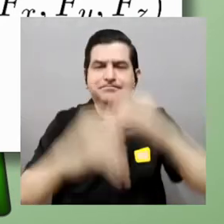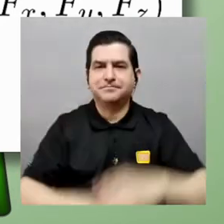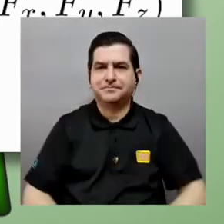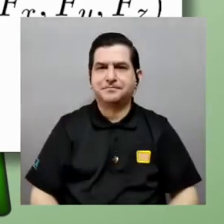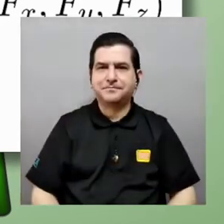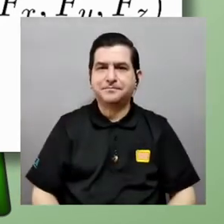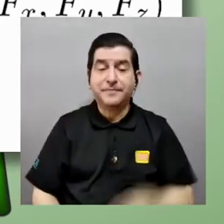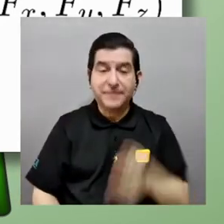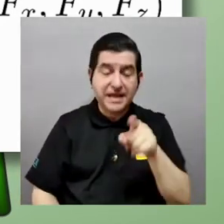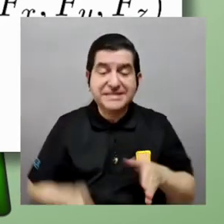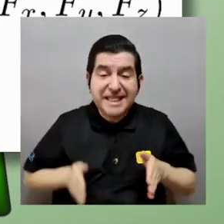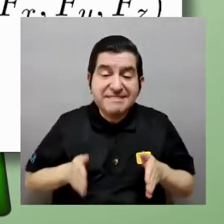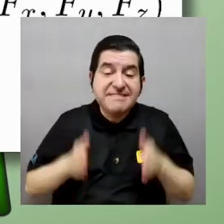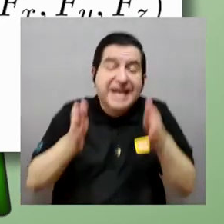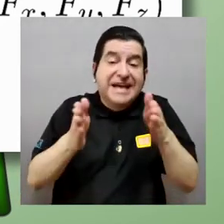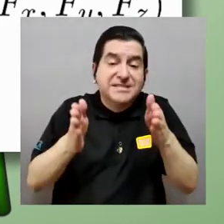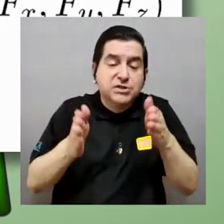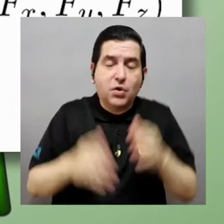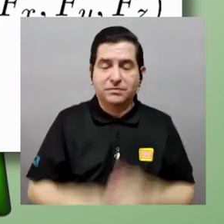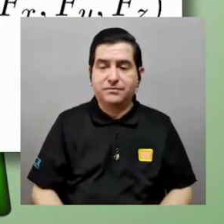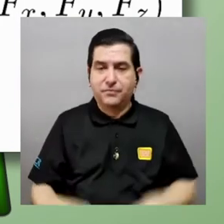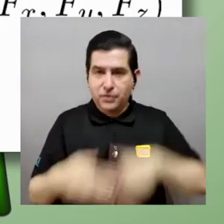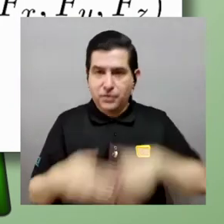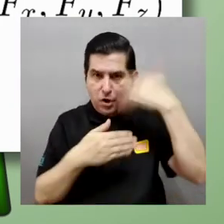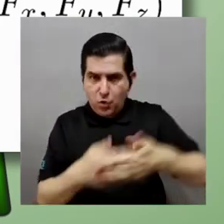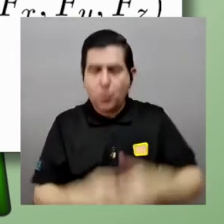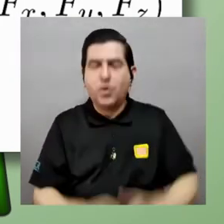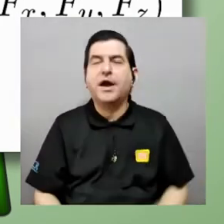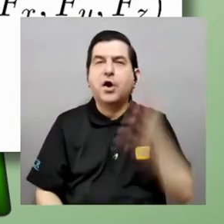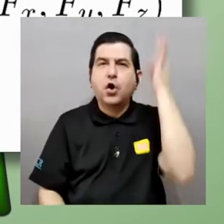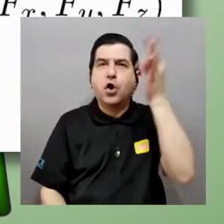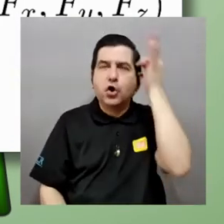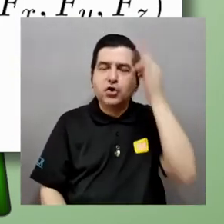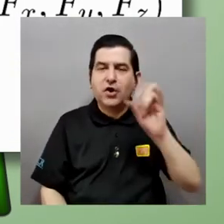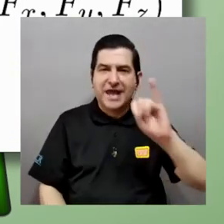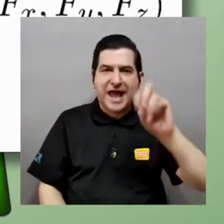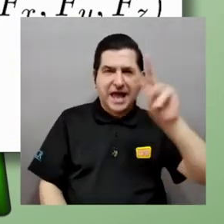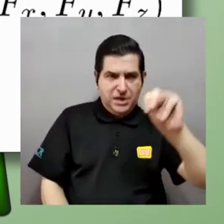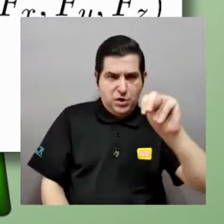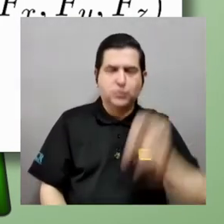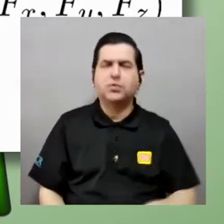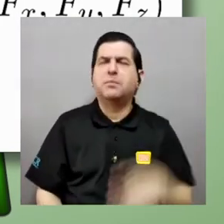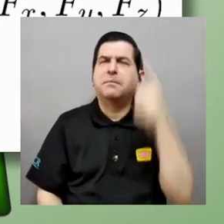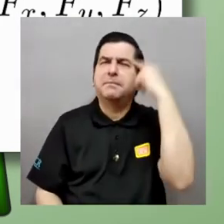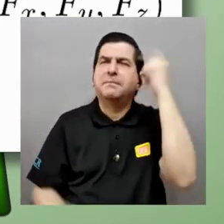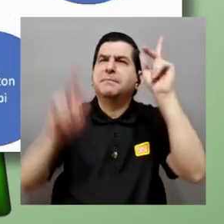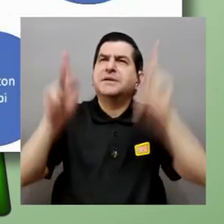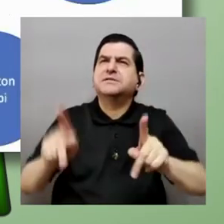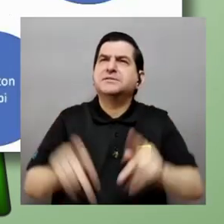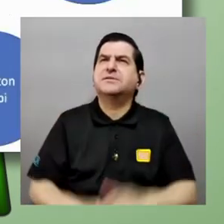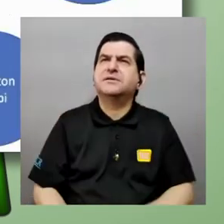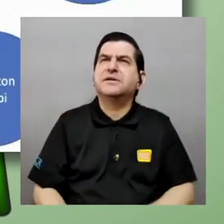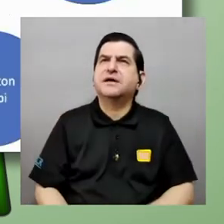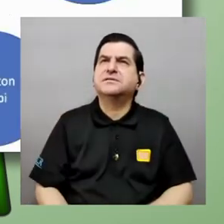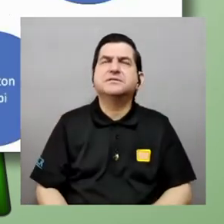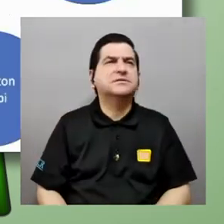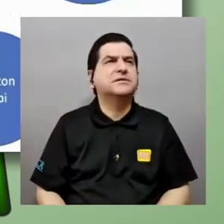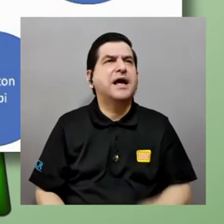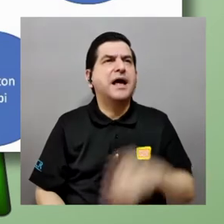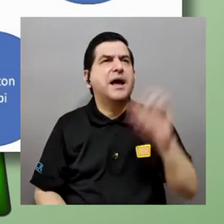información de dirección entonces después de la teoría de Newton muchas personas pensaron cómo